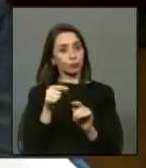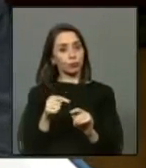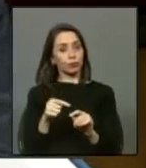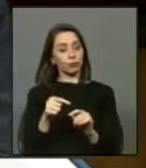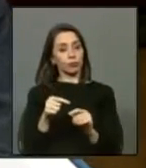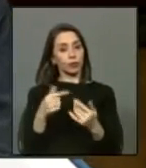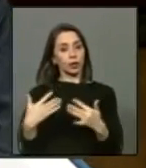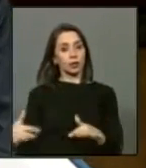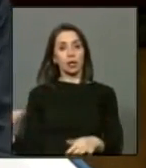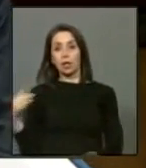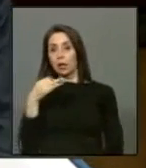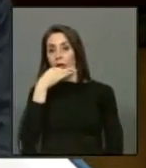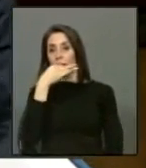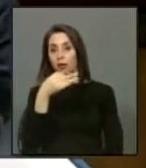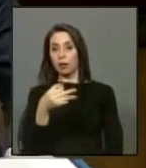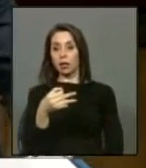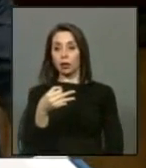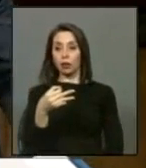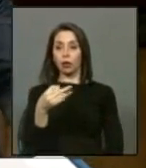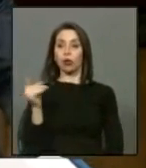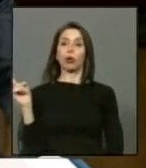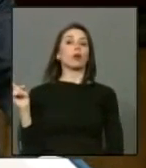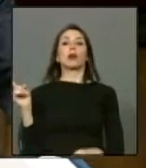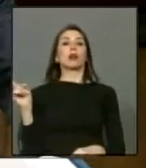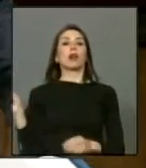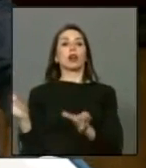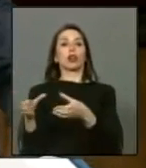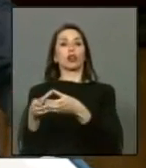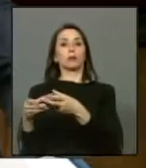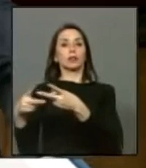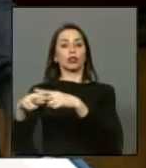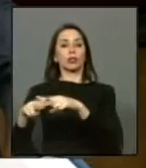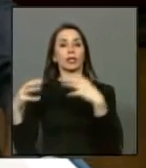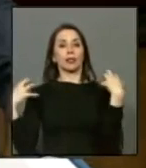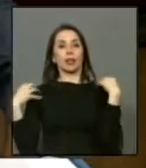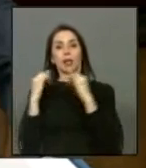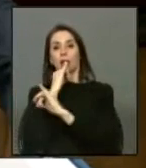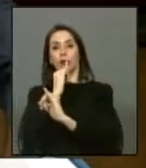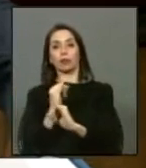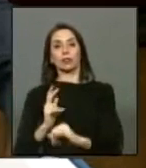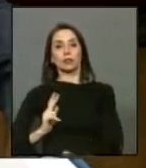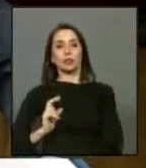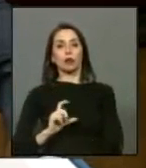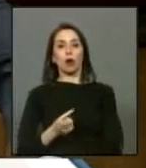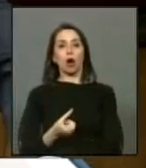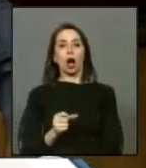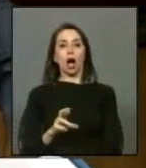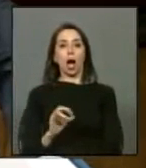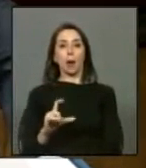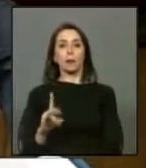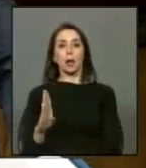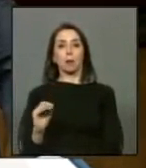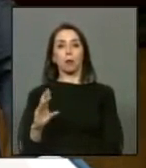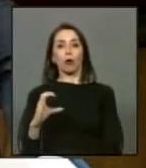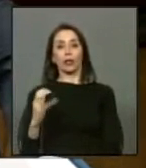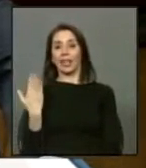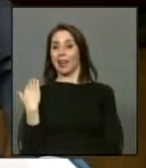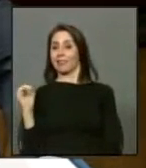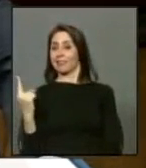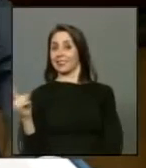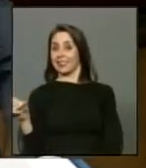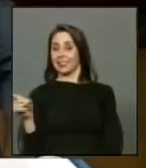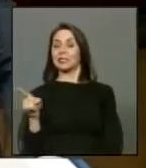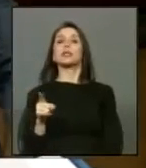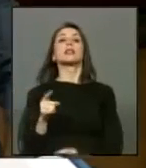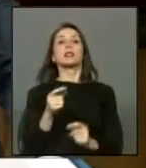como lo ha dicho el informante de la comisión técnica, don Gabriel Boric, tiene un